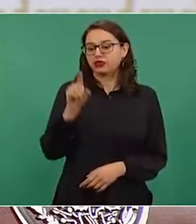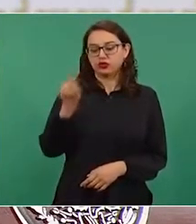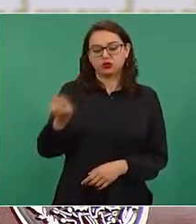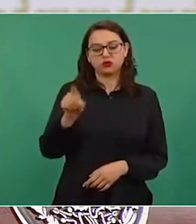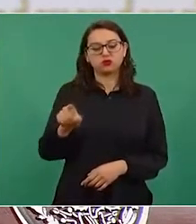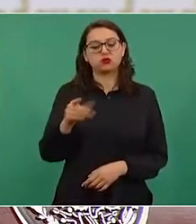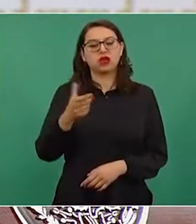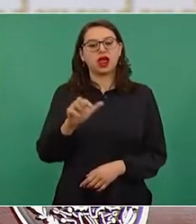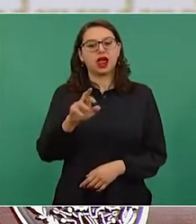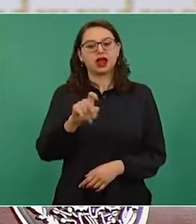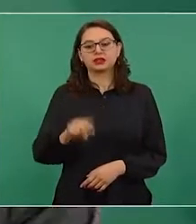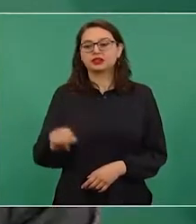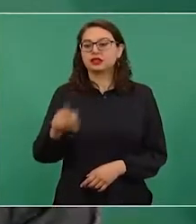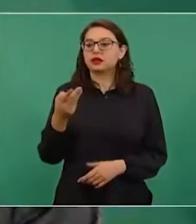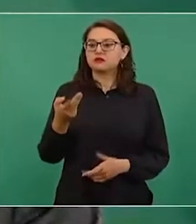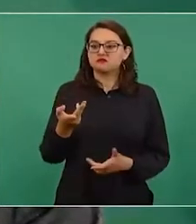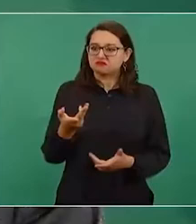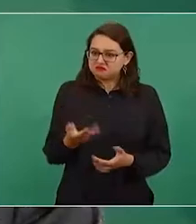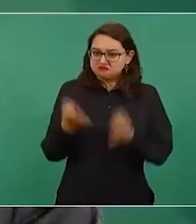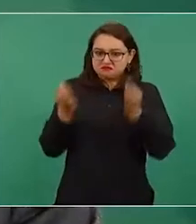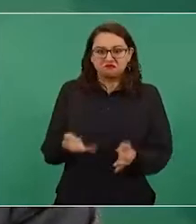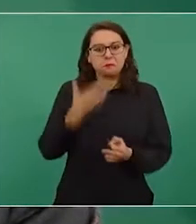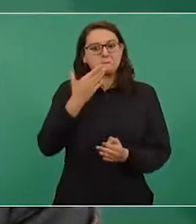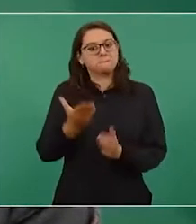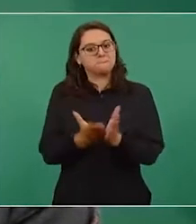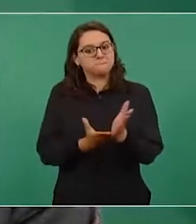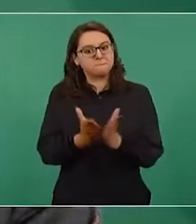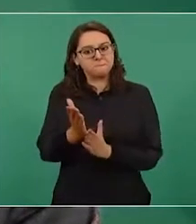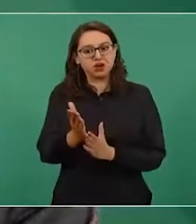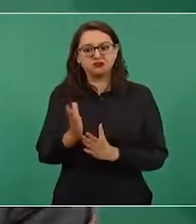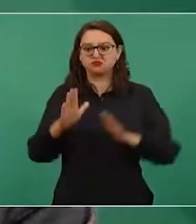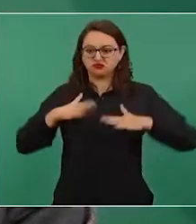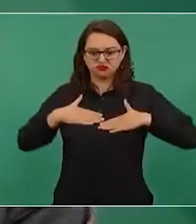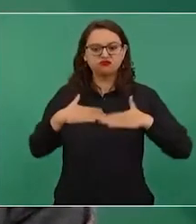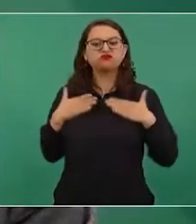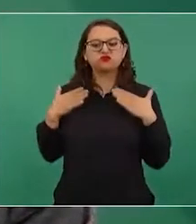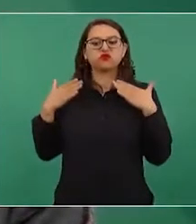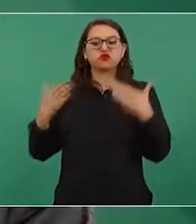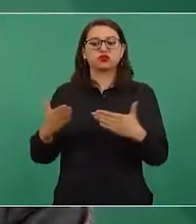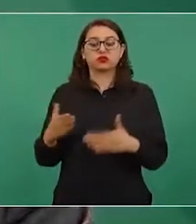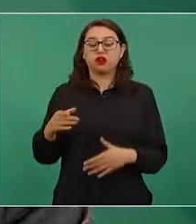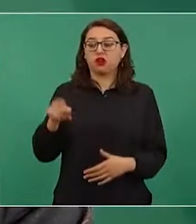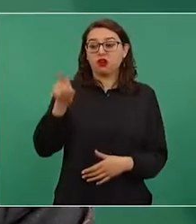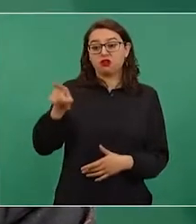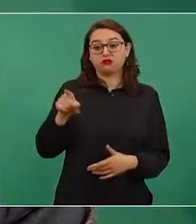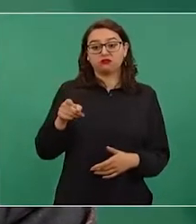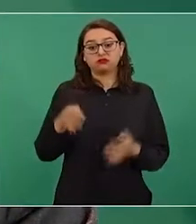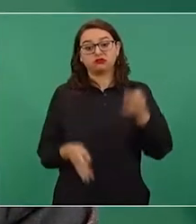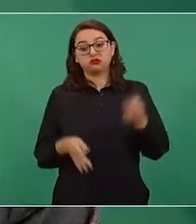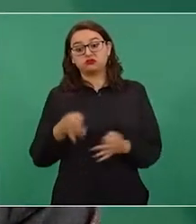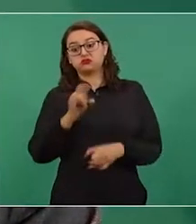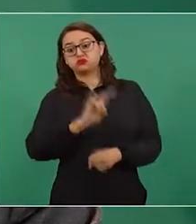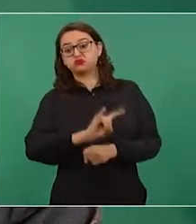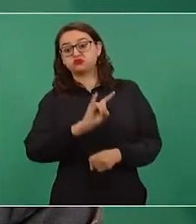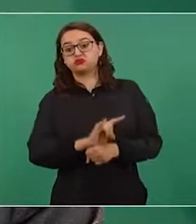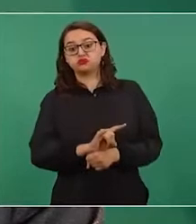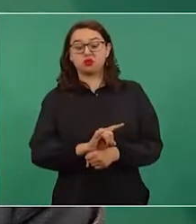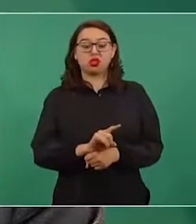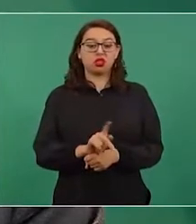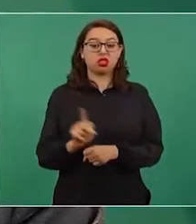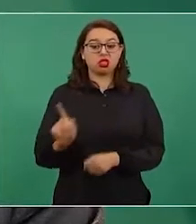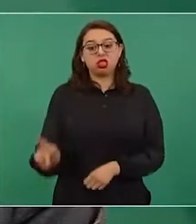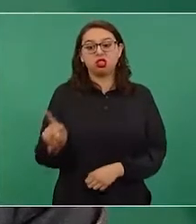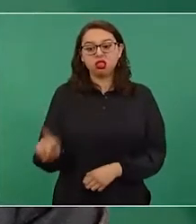confianza y no va a simular, no va